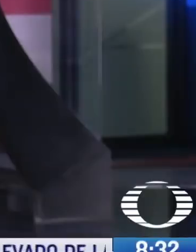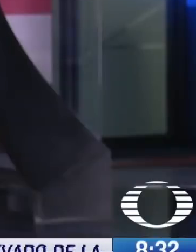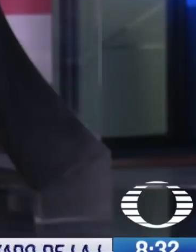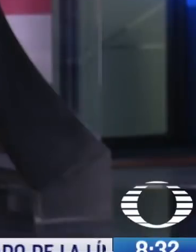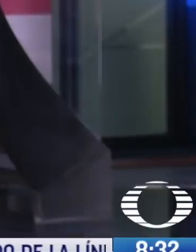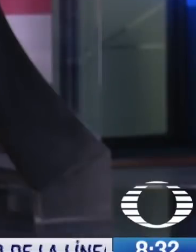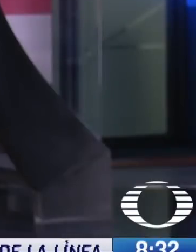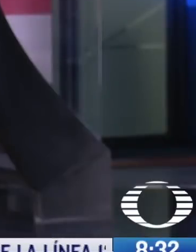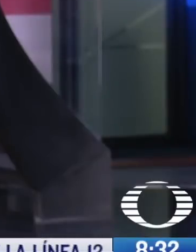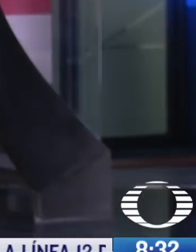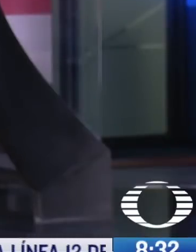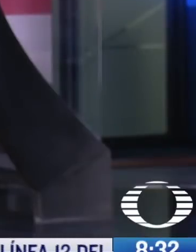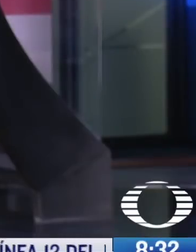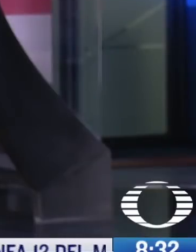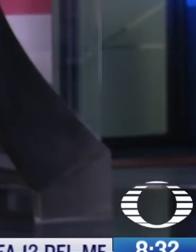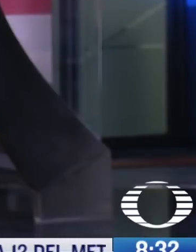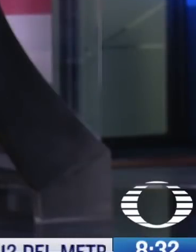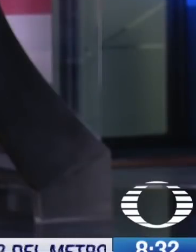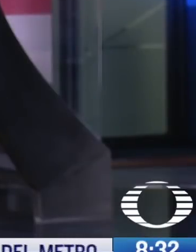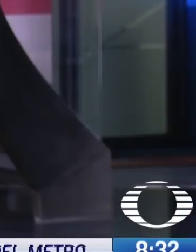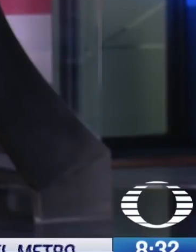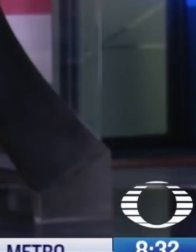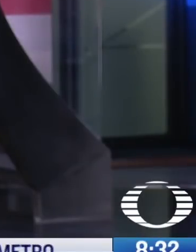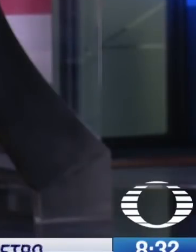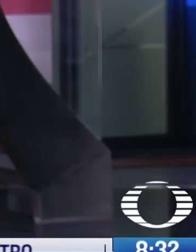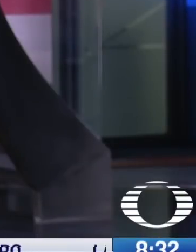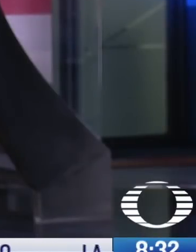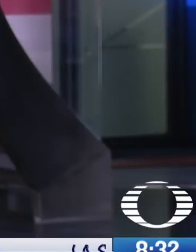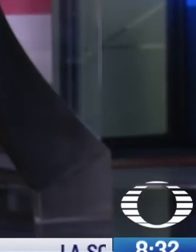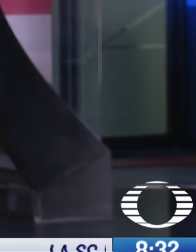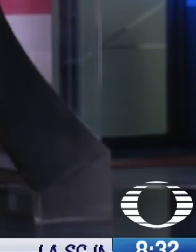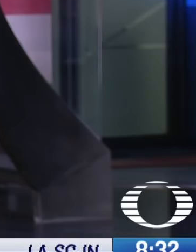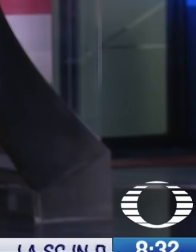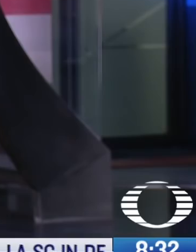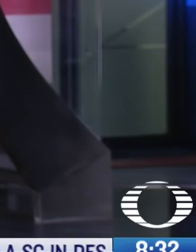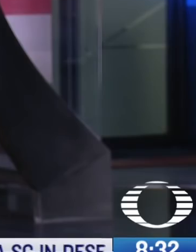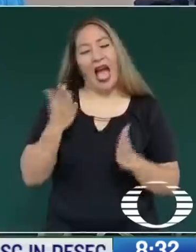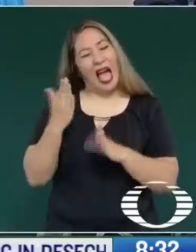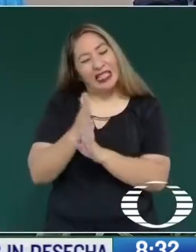La mexicana Andrea Mesa fue coronada como Miss Universo, la mujer más bella en el certamen, y el presidente la felicitó.